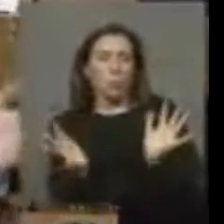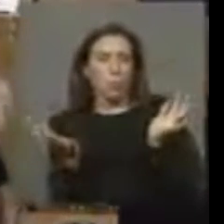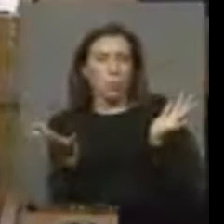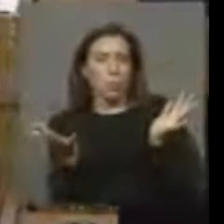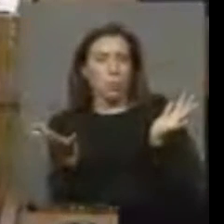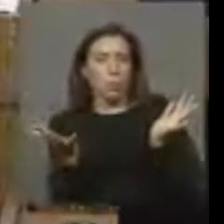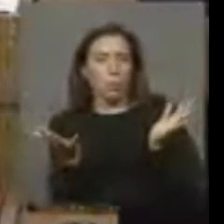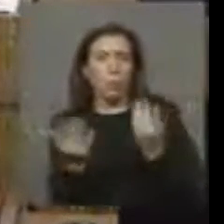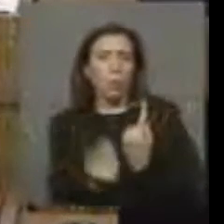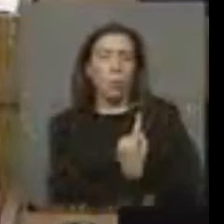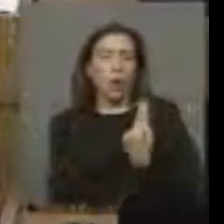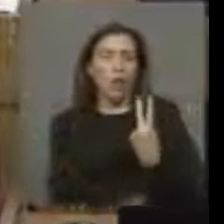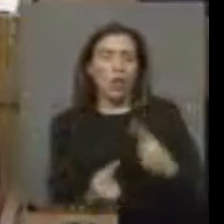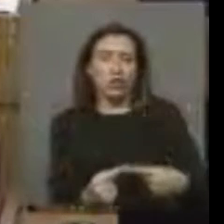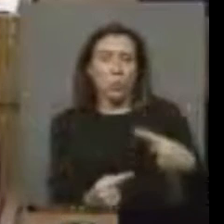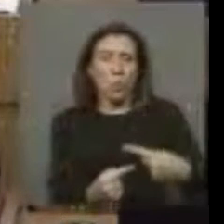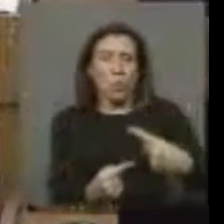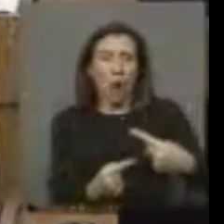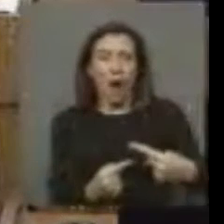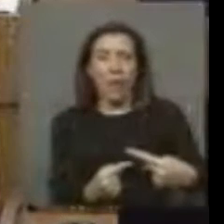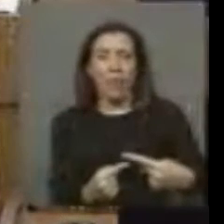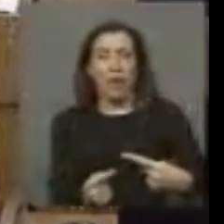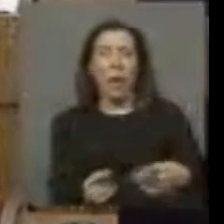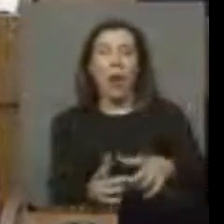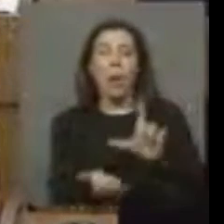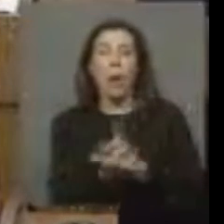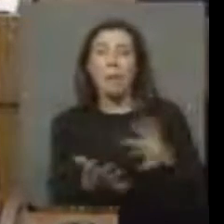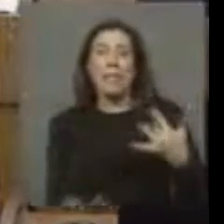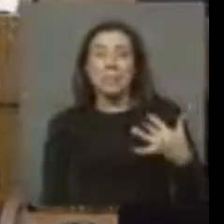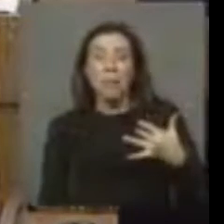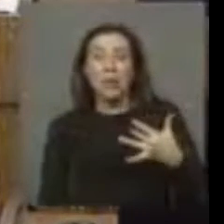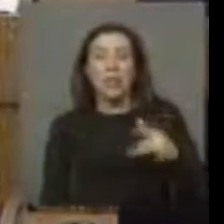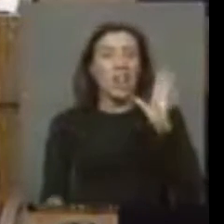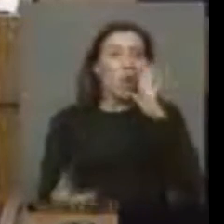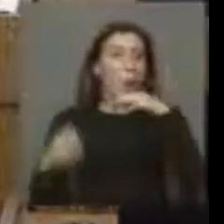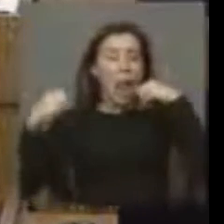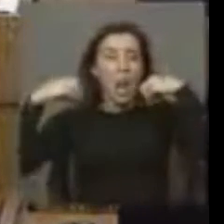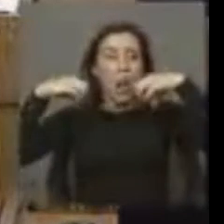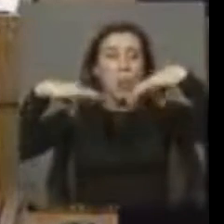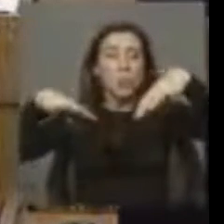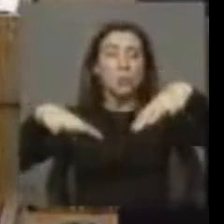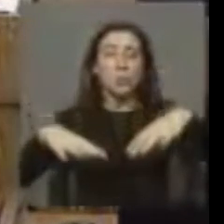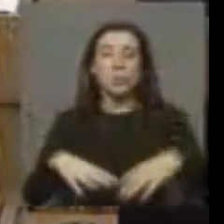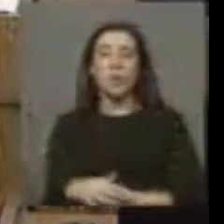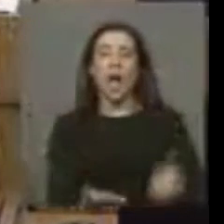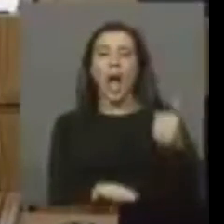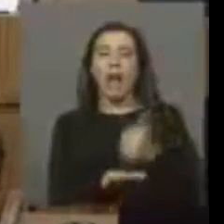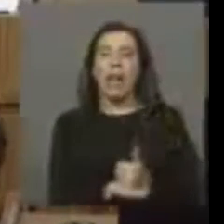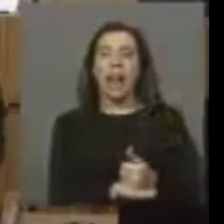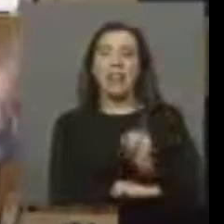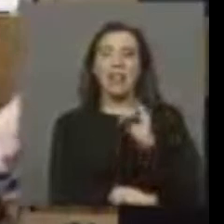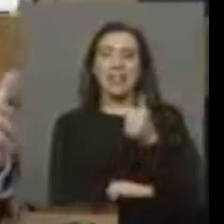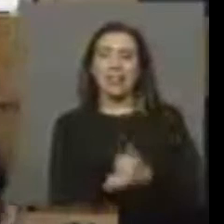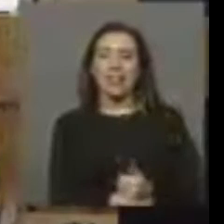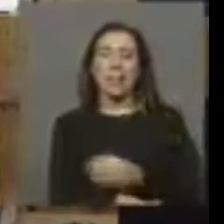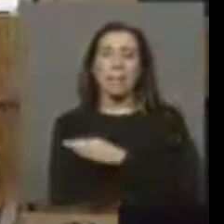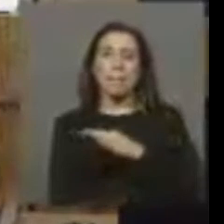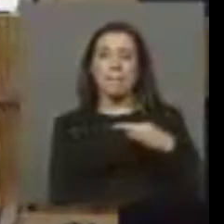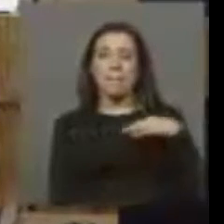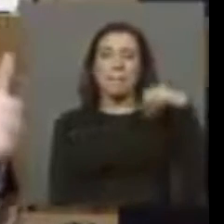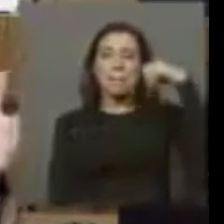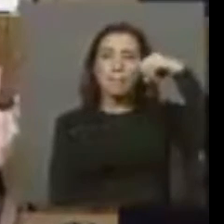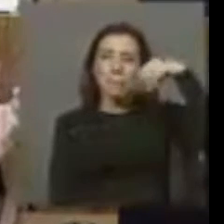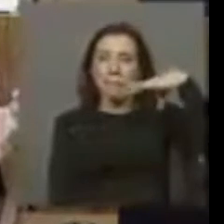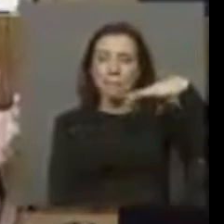ver una o dos cuadras de la parte más relevante de la ciudad sin luz. Y el alcalde y la intendenta y el ministro de